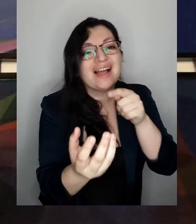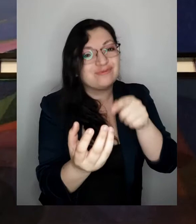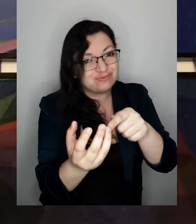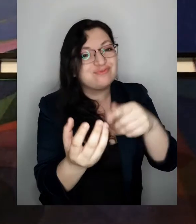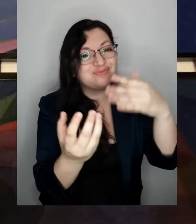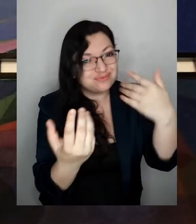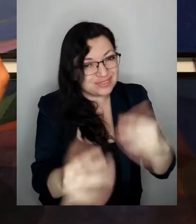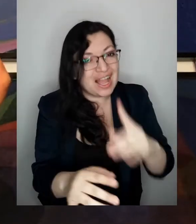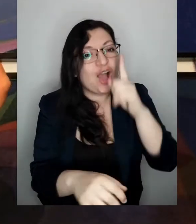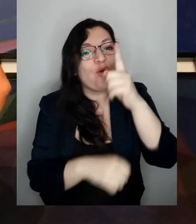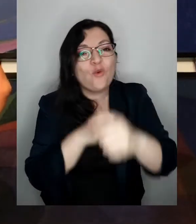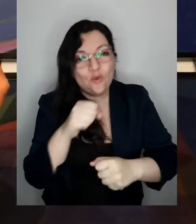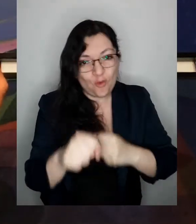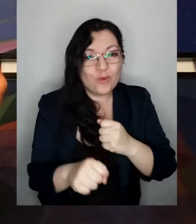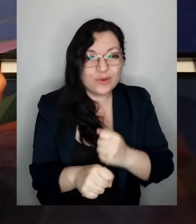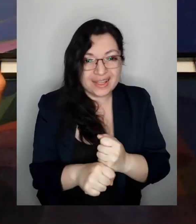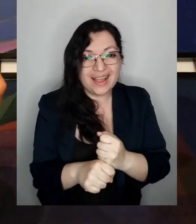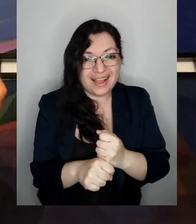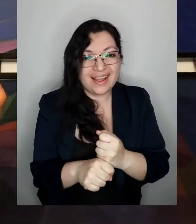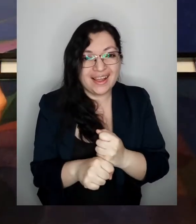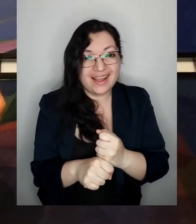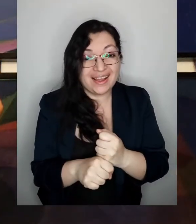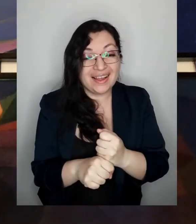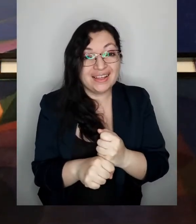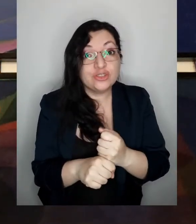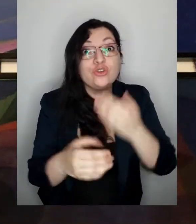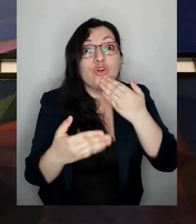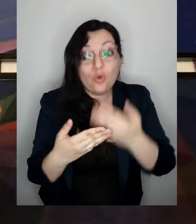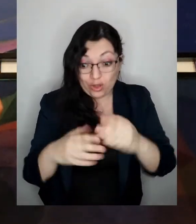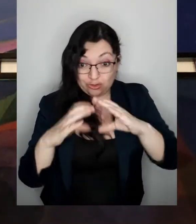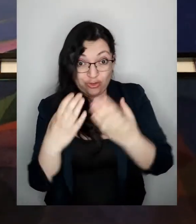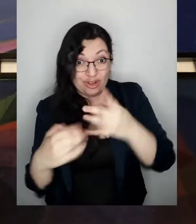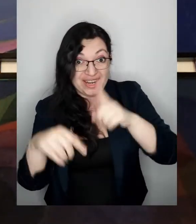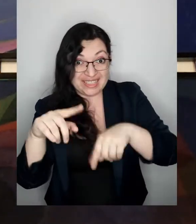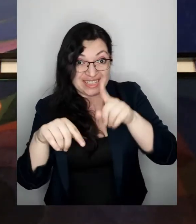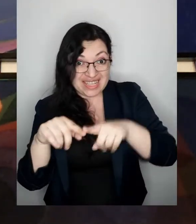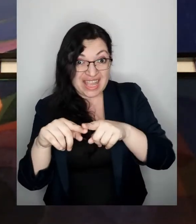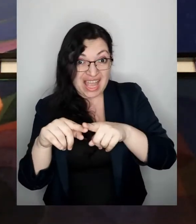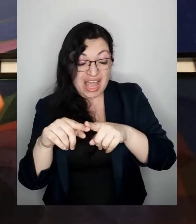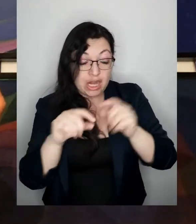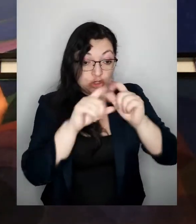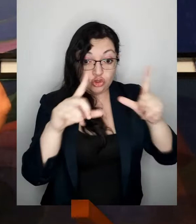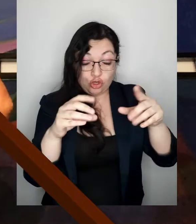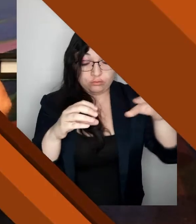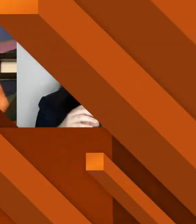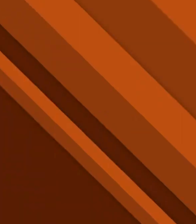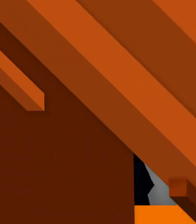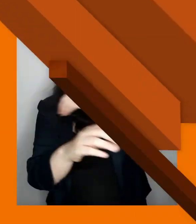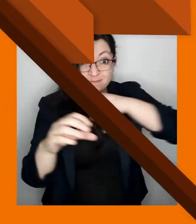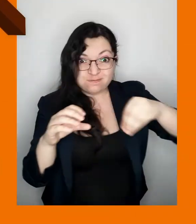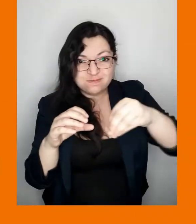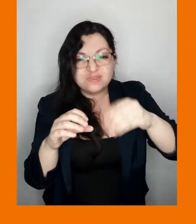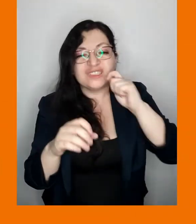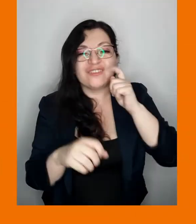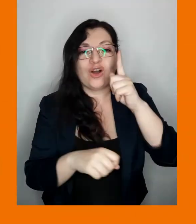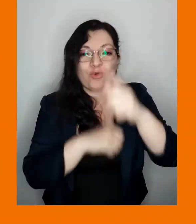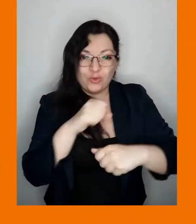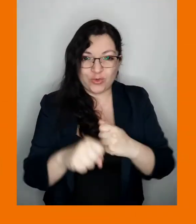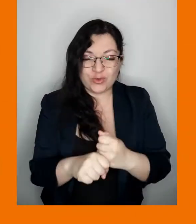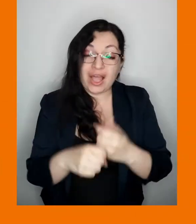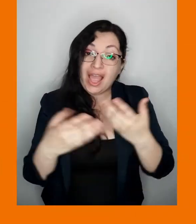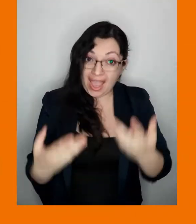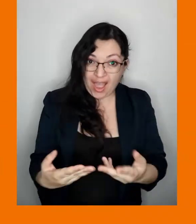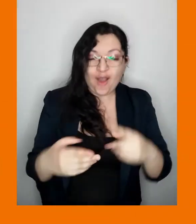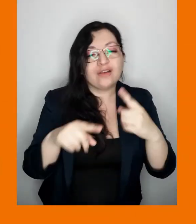a ver replicado lo que sucede en un año cuando la tierra da una vuelta completa en torno al sol ahora